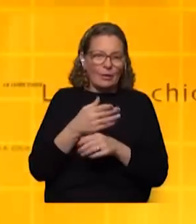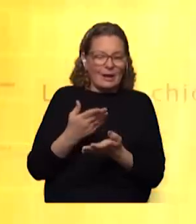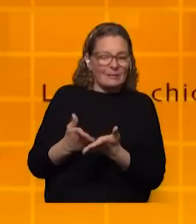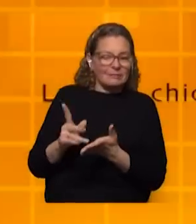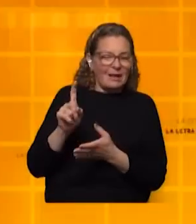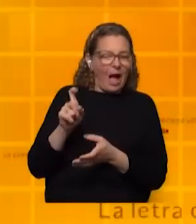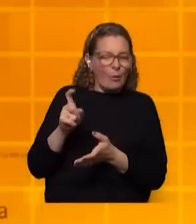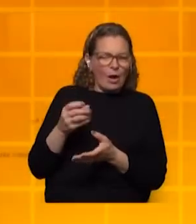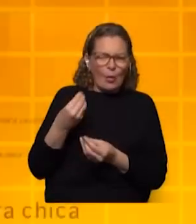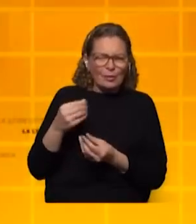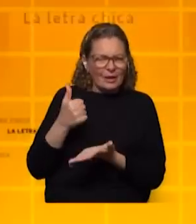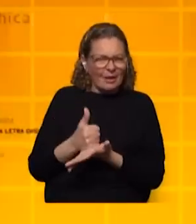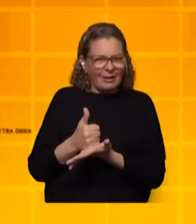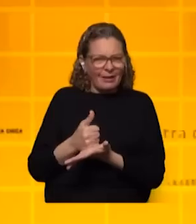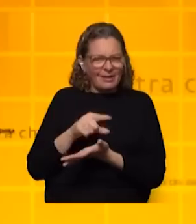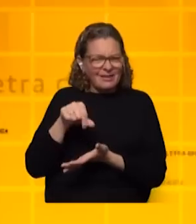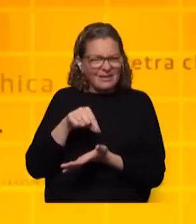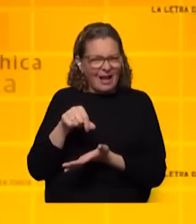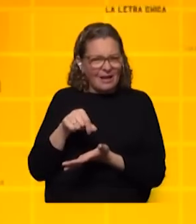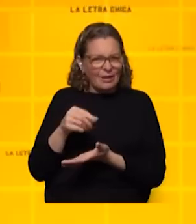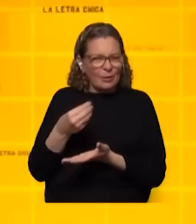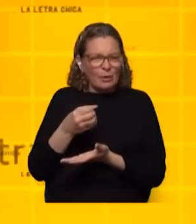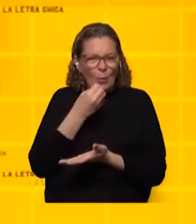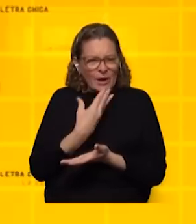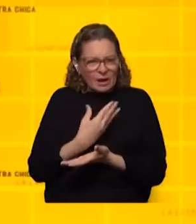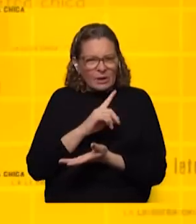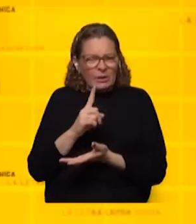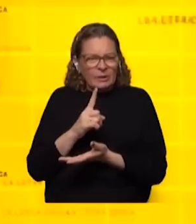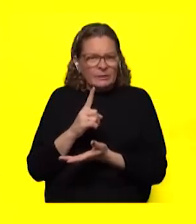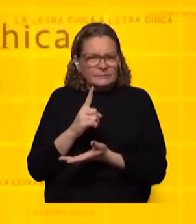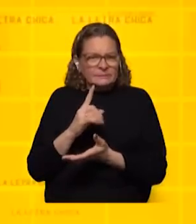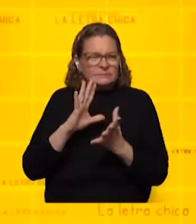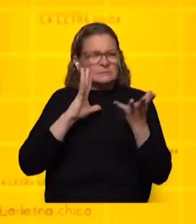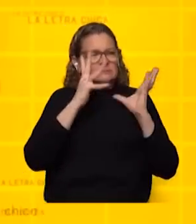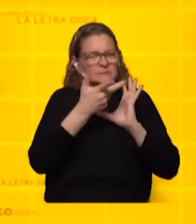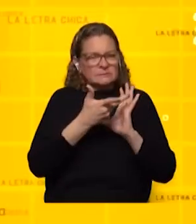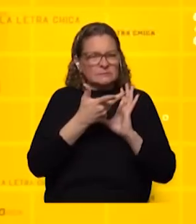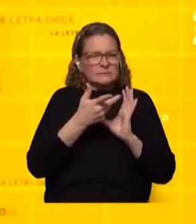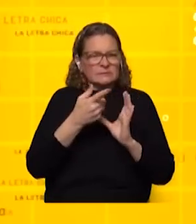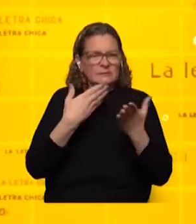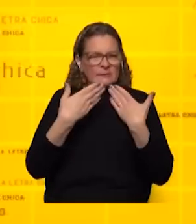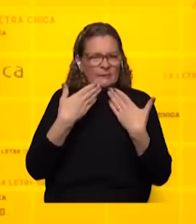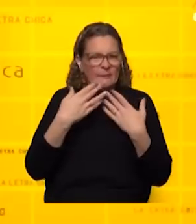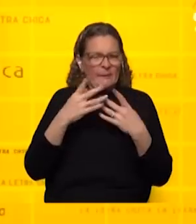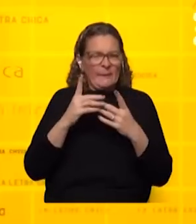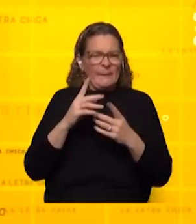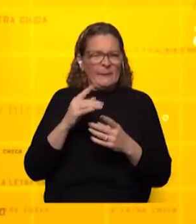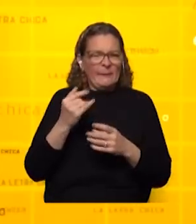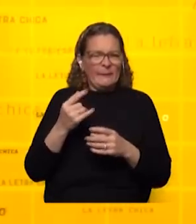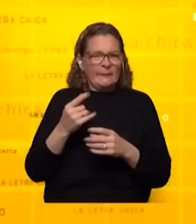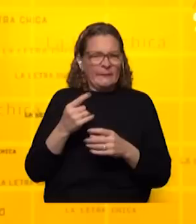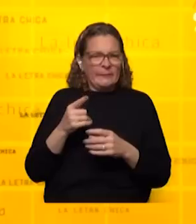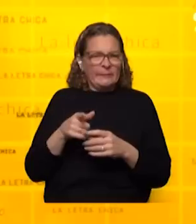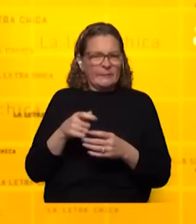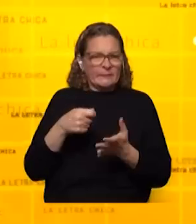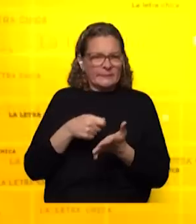tercero de la fila lo de la calidad del agua y los reparos medioambientales incluso con voces desde la academia bueno lo económico toma peso